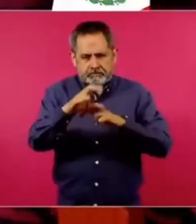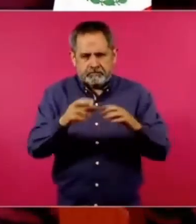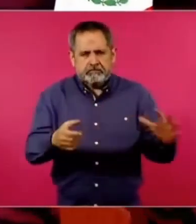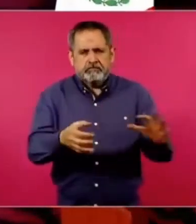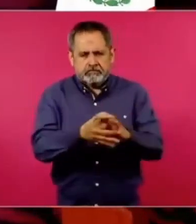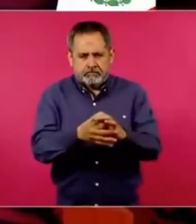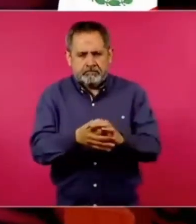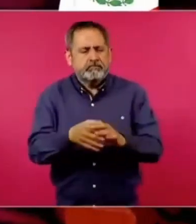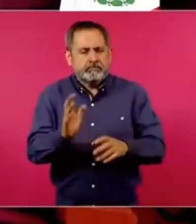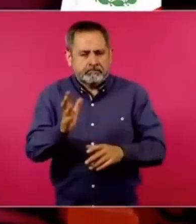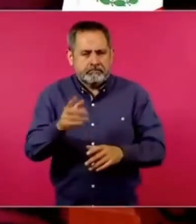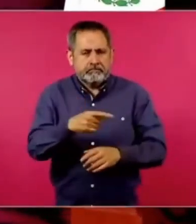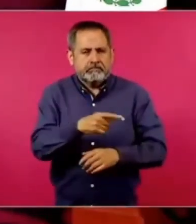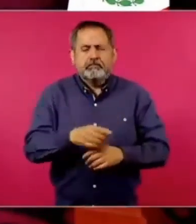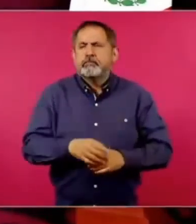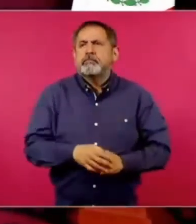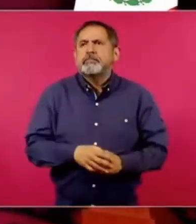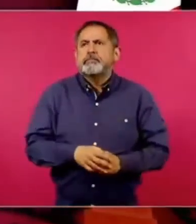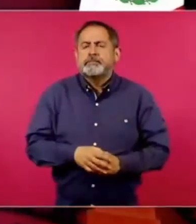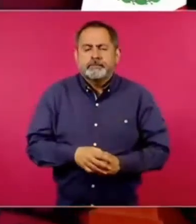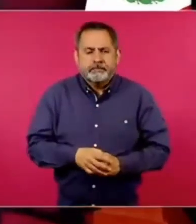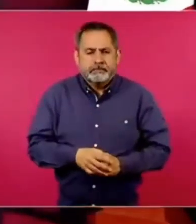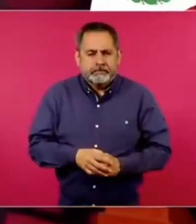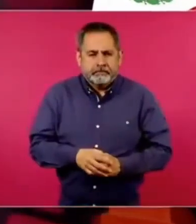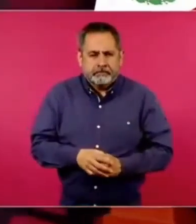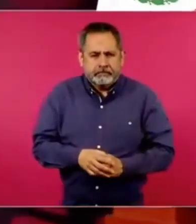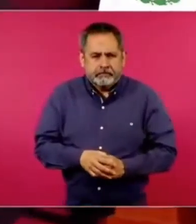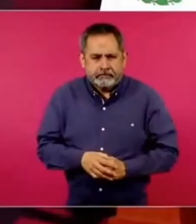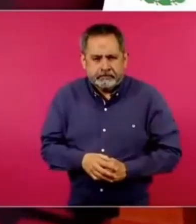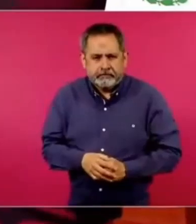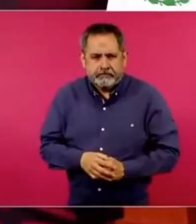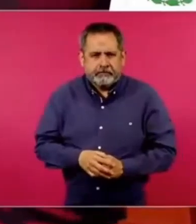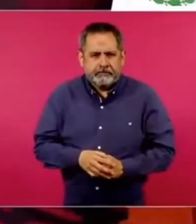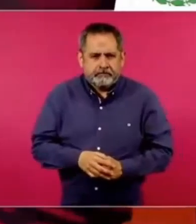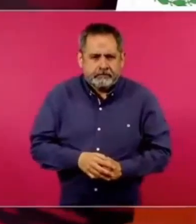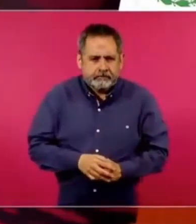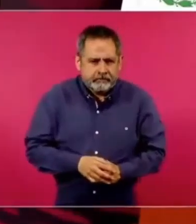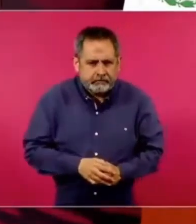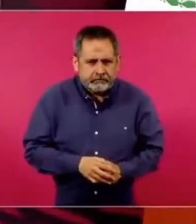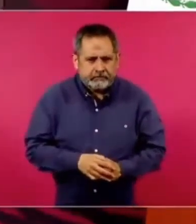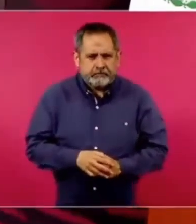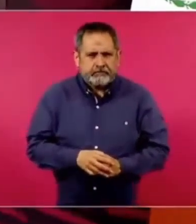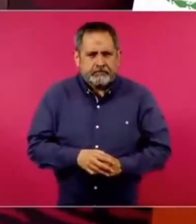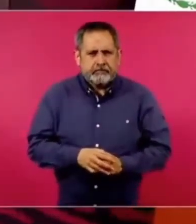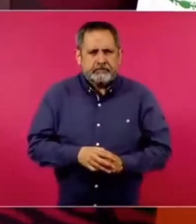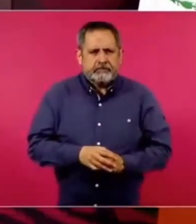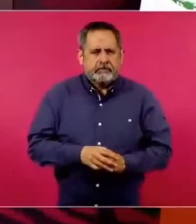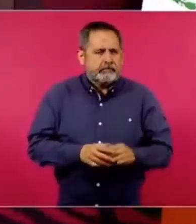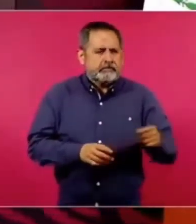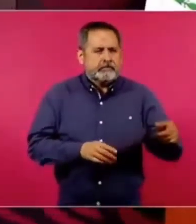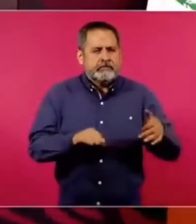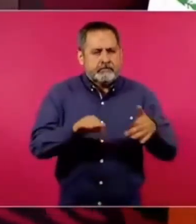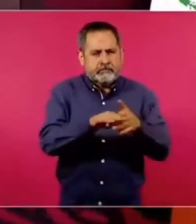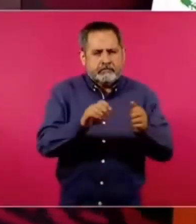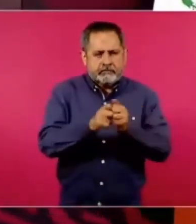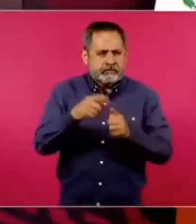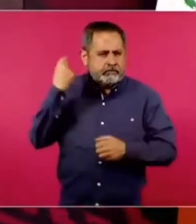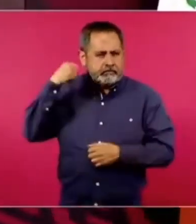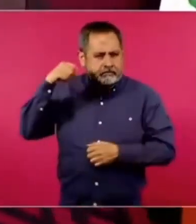en el litoral de Tabasco,